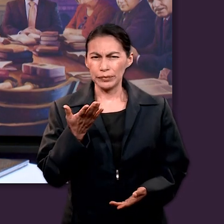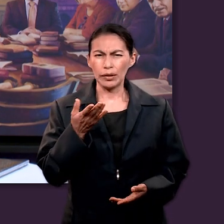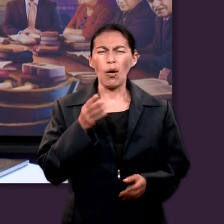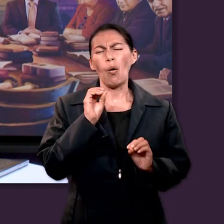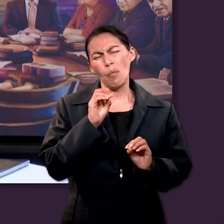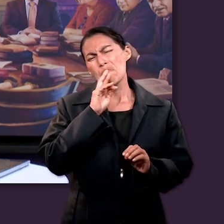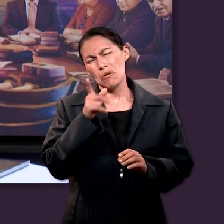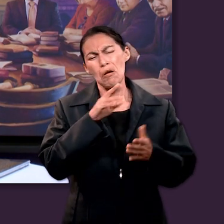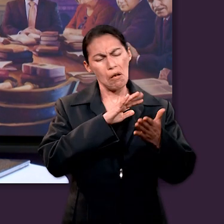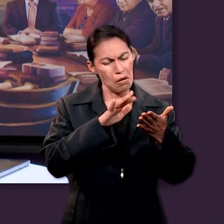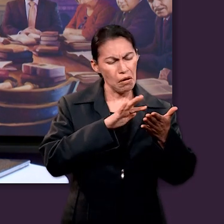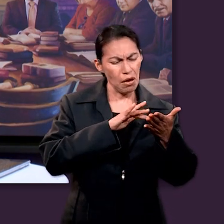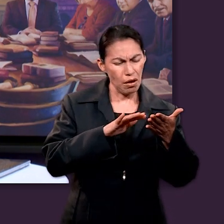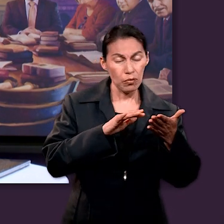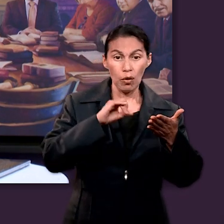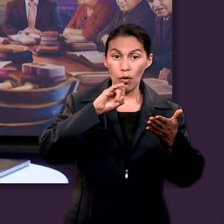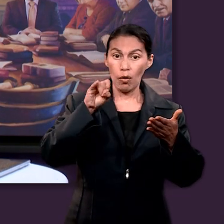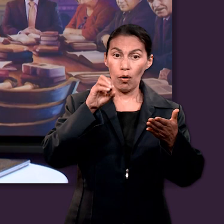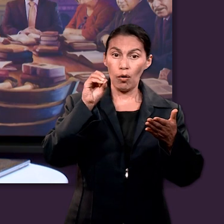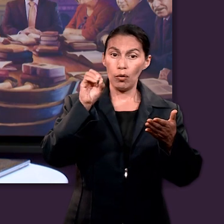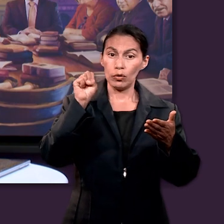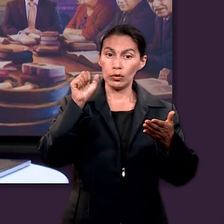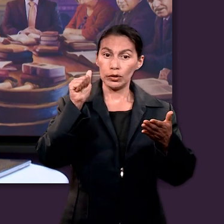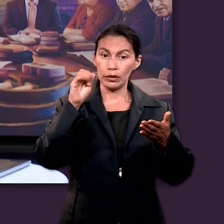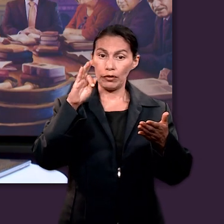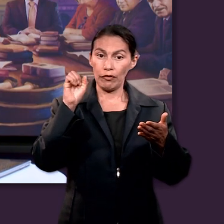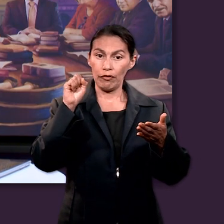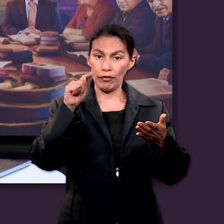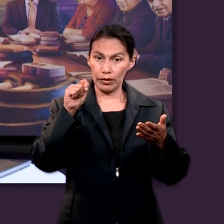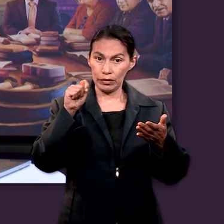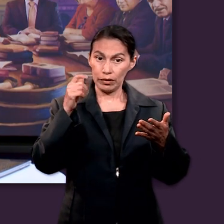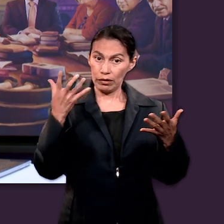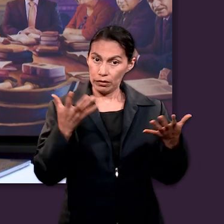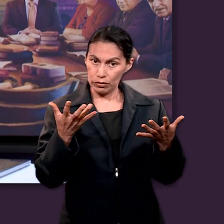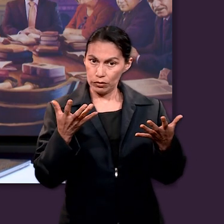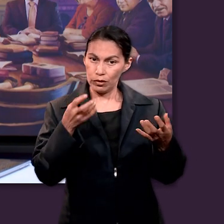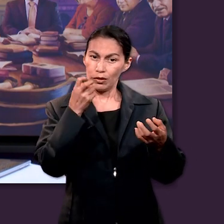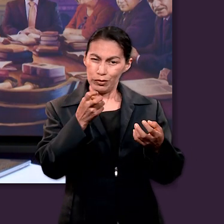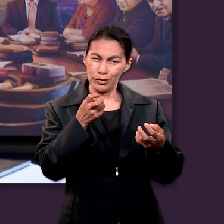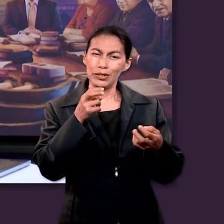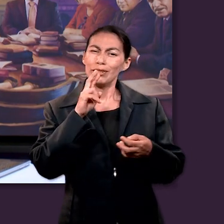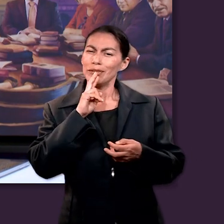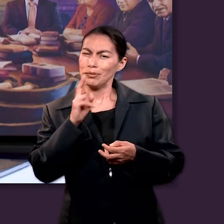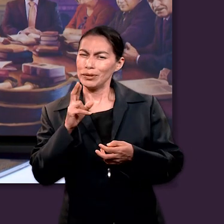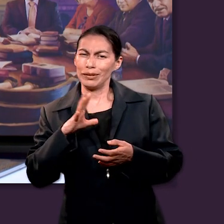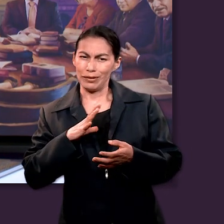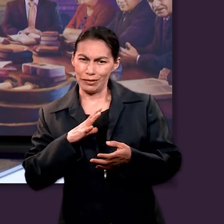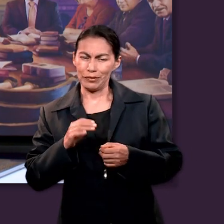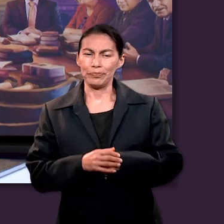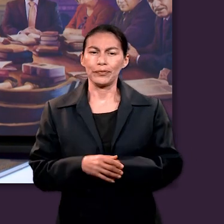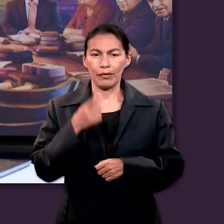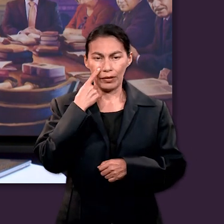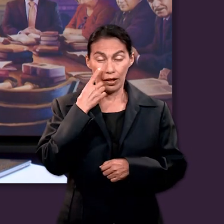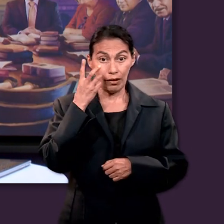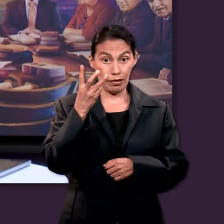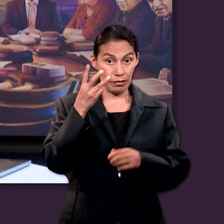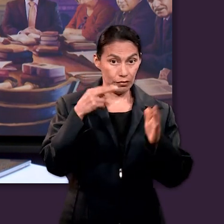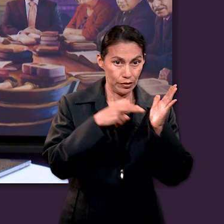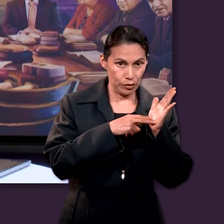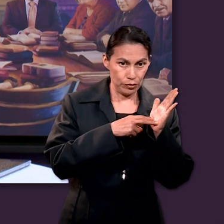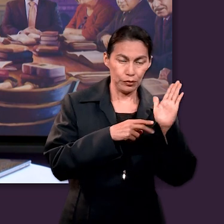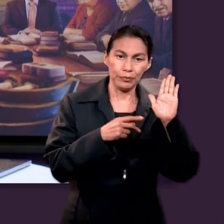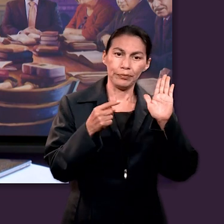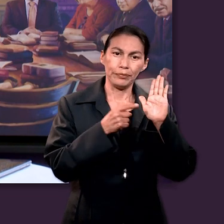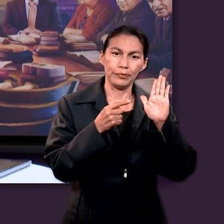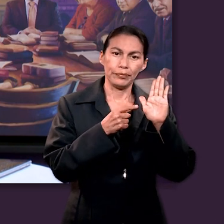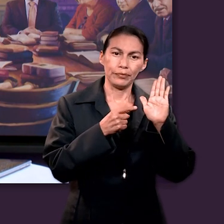observemos o mejor leamos lo que hizo Josafat y nos va a ayudar a poder dar respuesta a esa pregunta. Solo quiero quedarme con tres versículos.